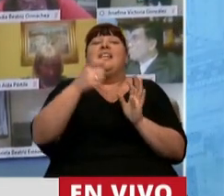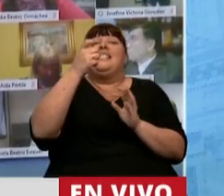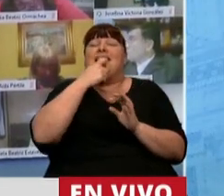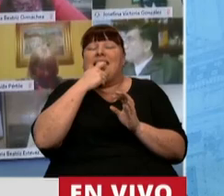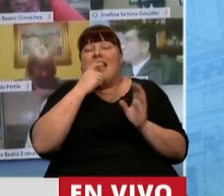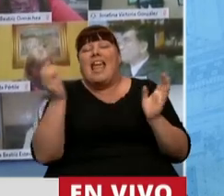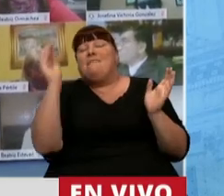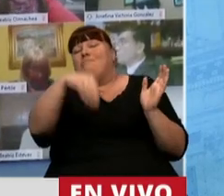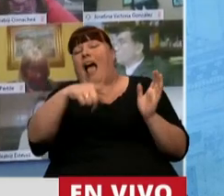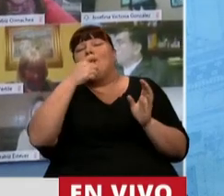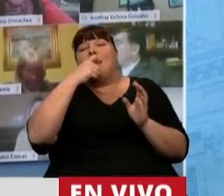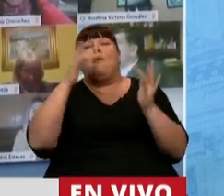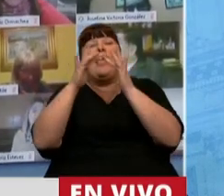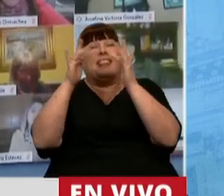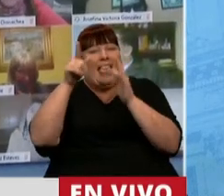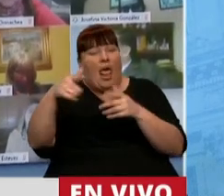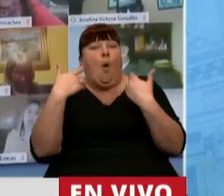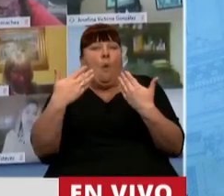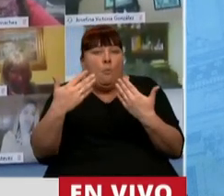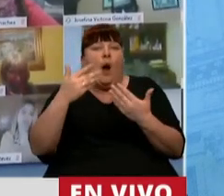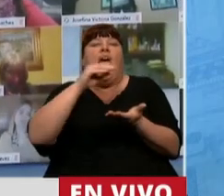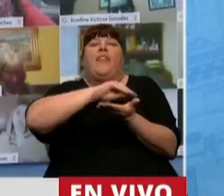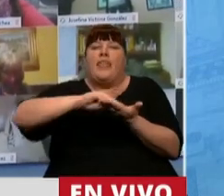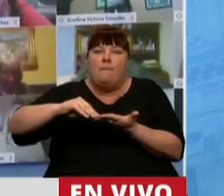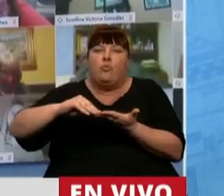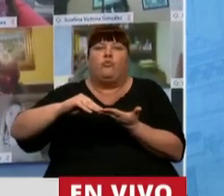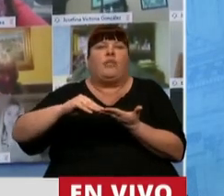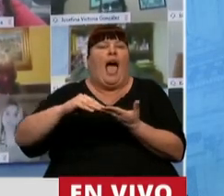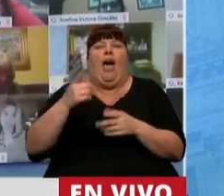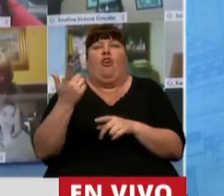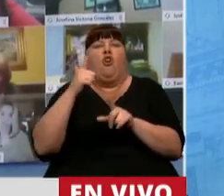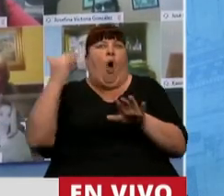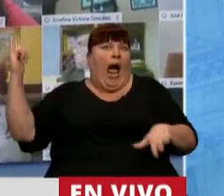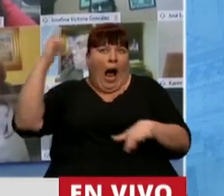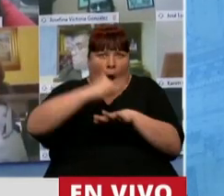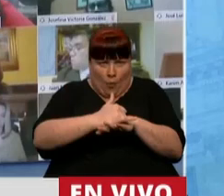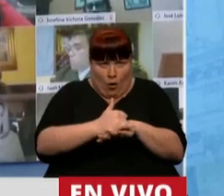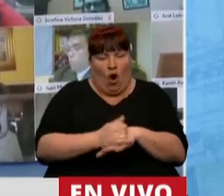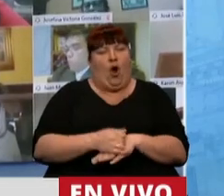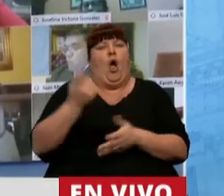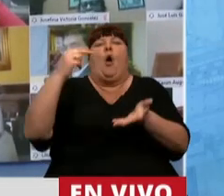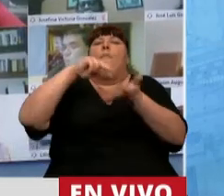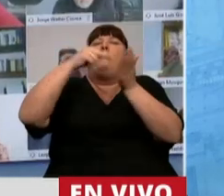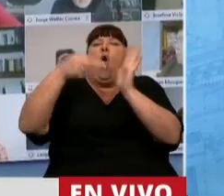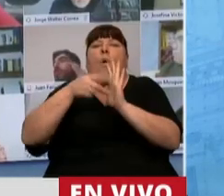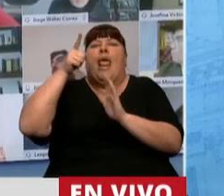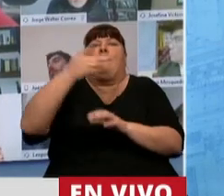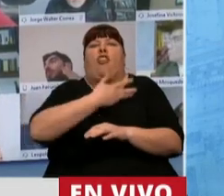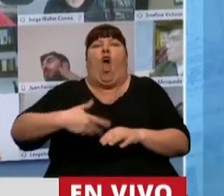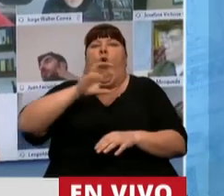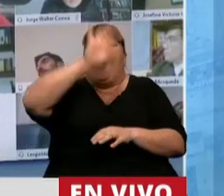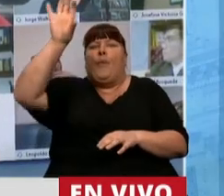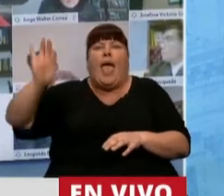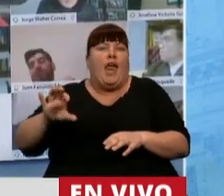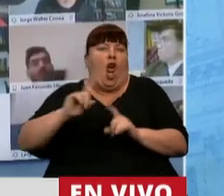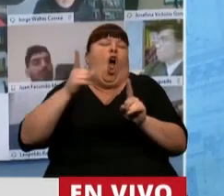accesorio, la virtualidad que permite que los diputados que no tienen ni siquiera vuelos, que tienen dificultades con sus gobernadores